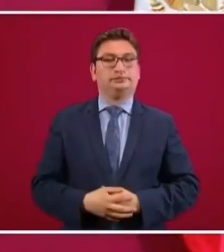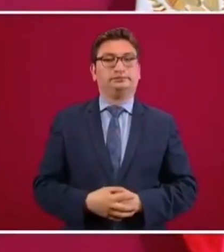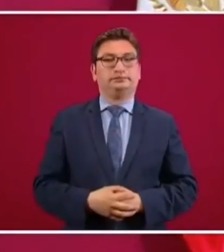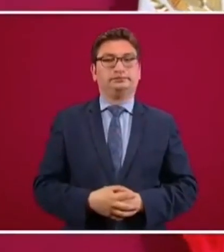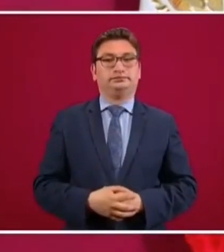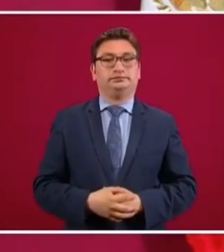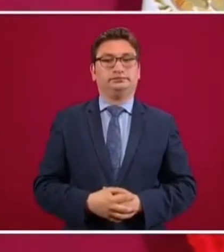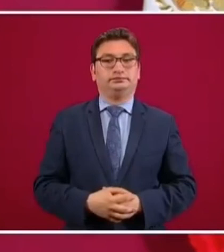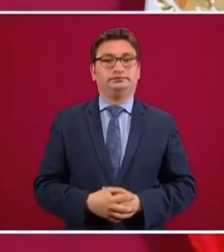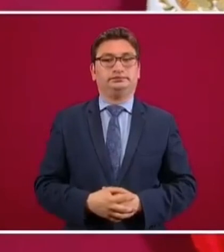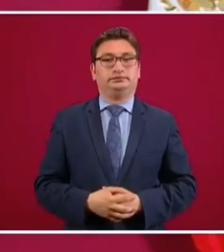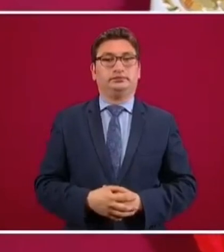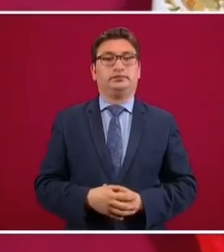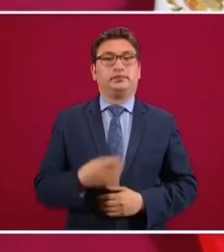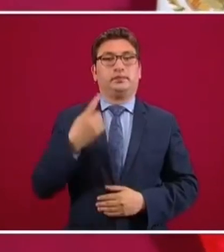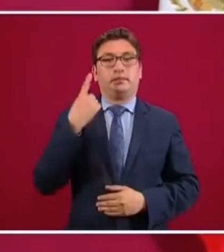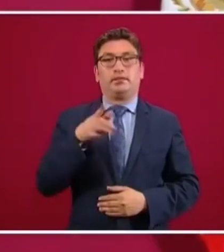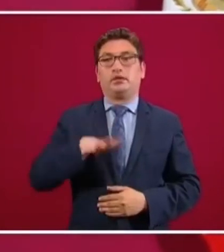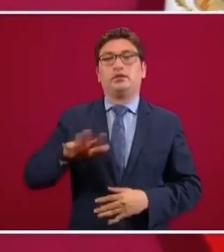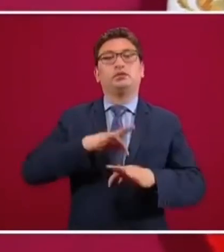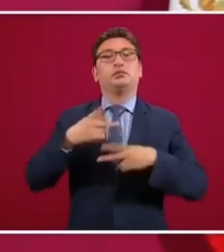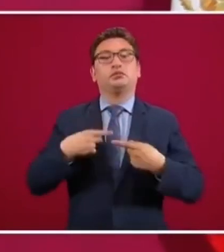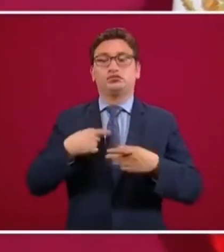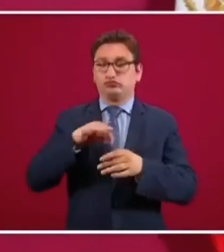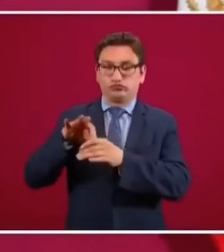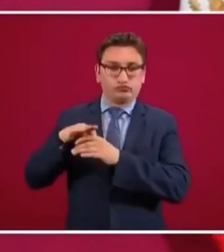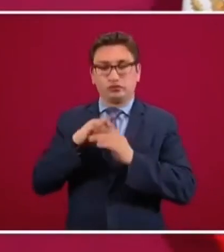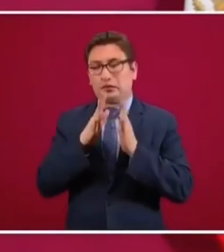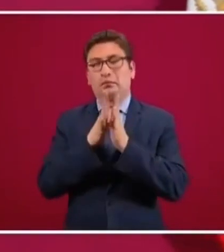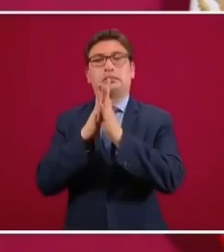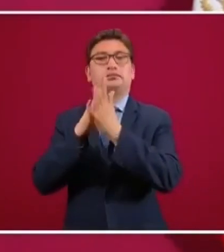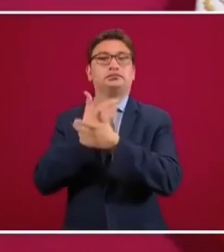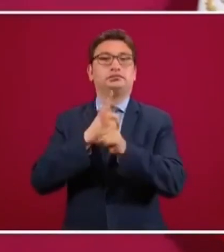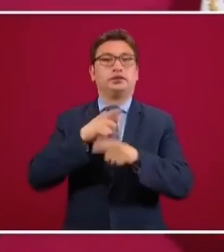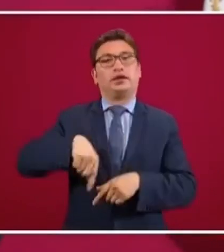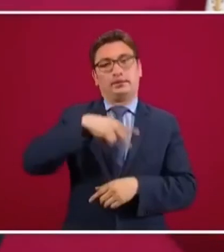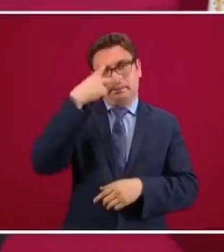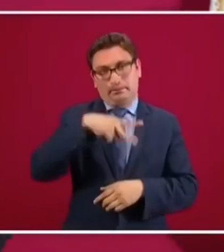que se fortalezca el hábito democrático y eso va a ser muy bueno para México.